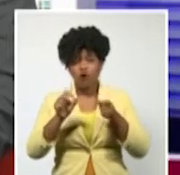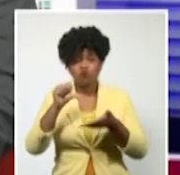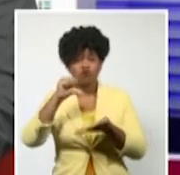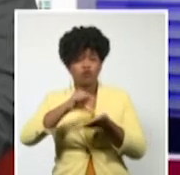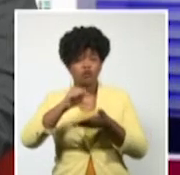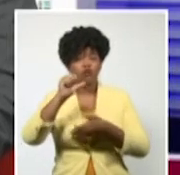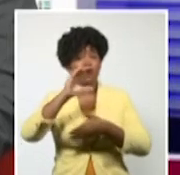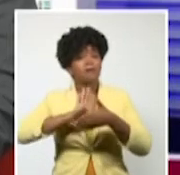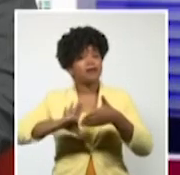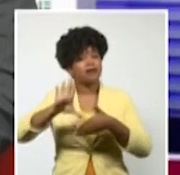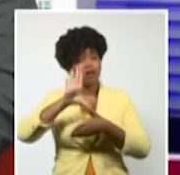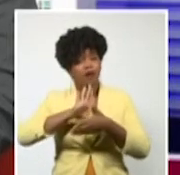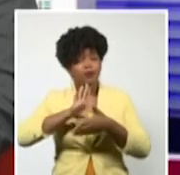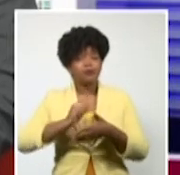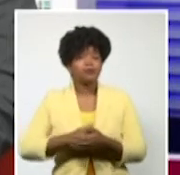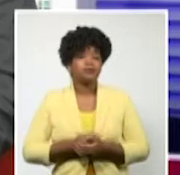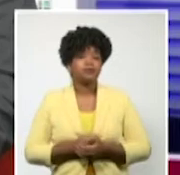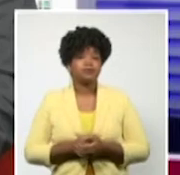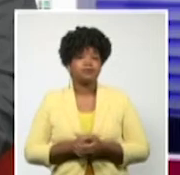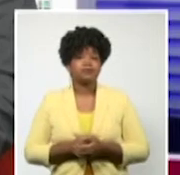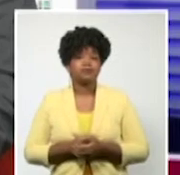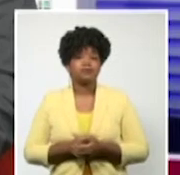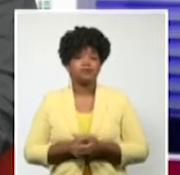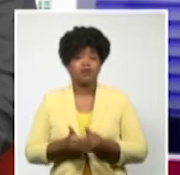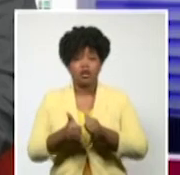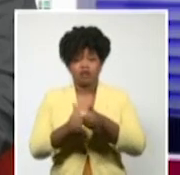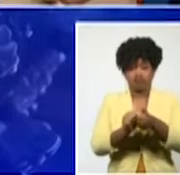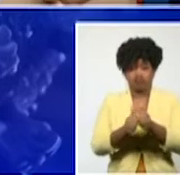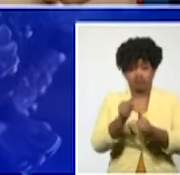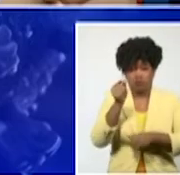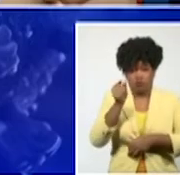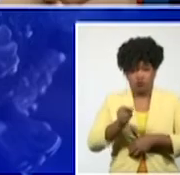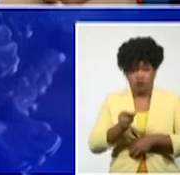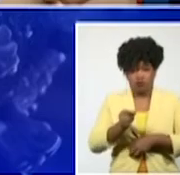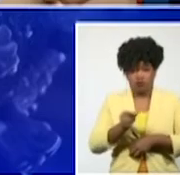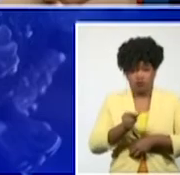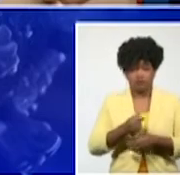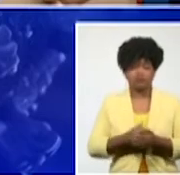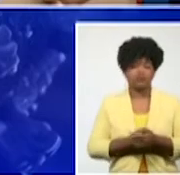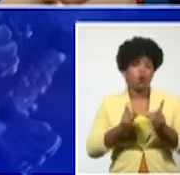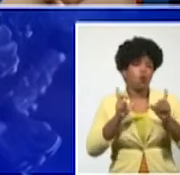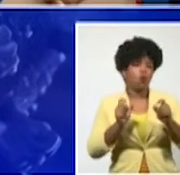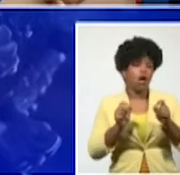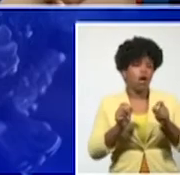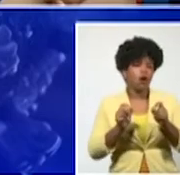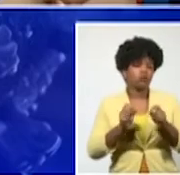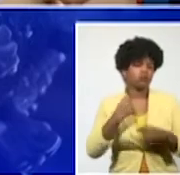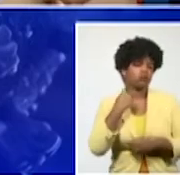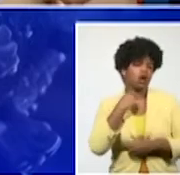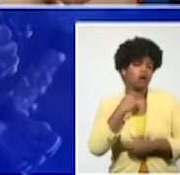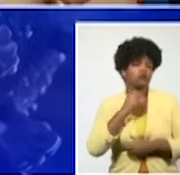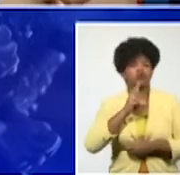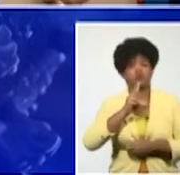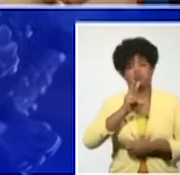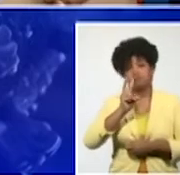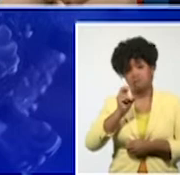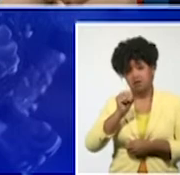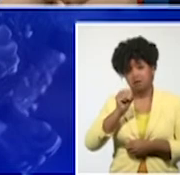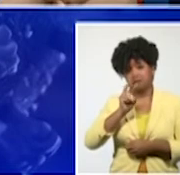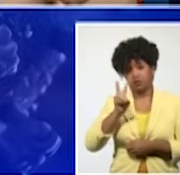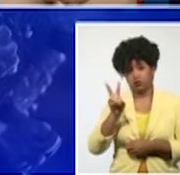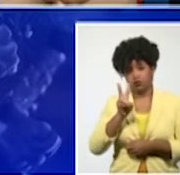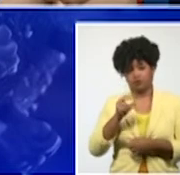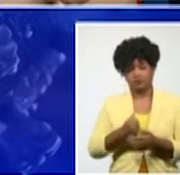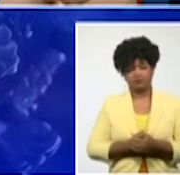Caribe, atletas ya con los Juegos Centroamericanos que son en el 2022, atletas